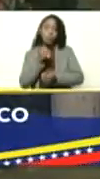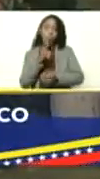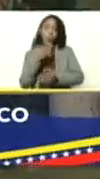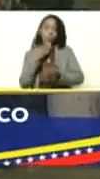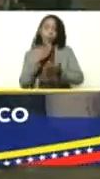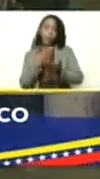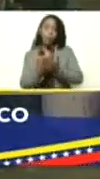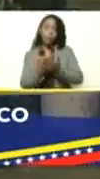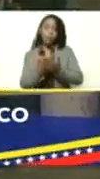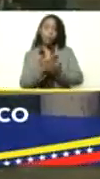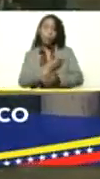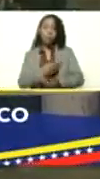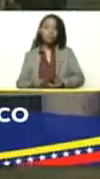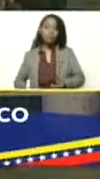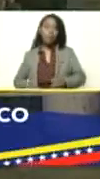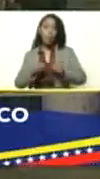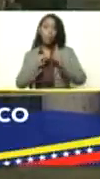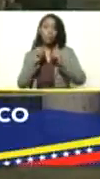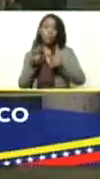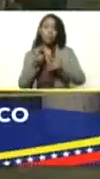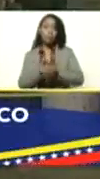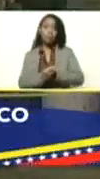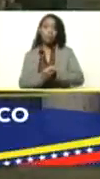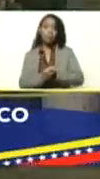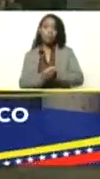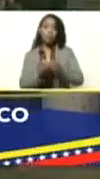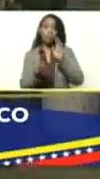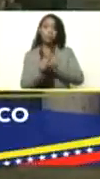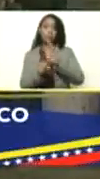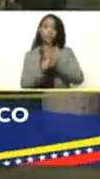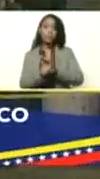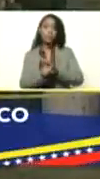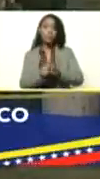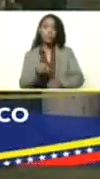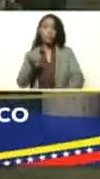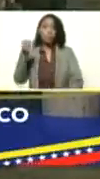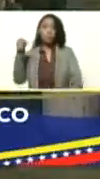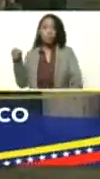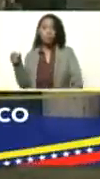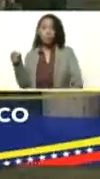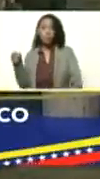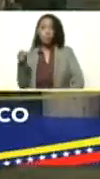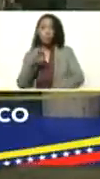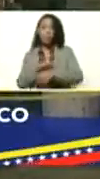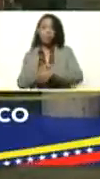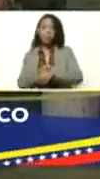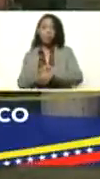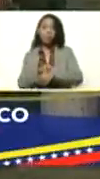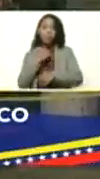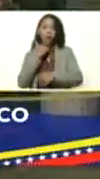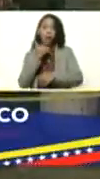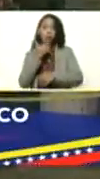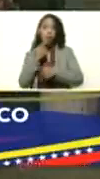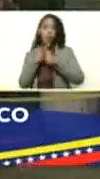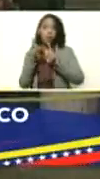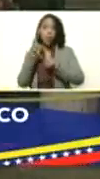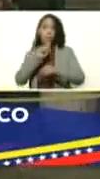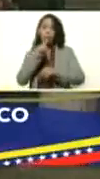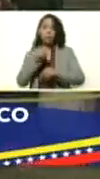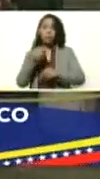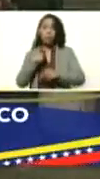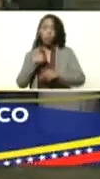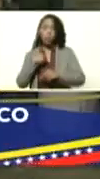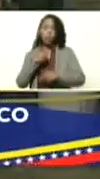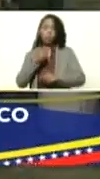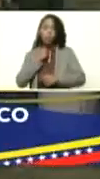muchas gracias, presidente, por la oportunidad. Le paso la oportunidad al doctor. Si necesita otra pregunta, yo